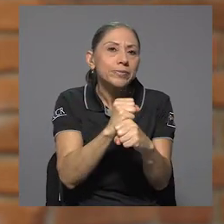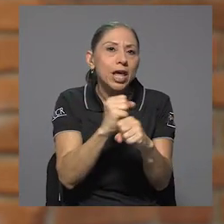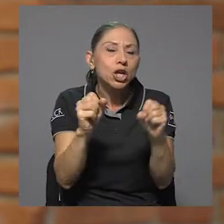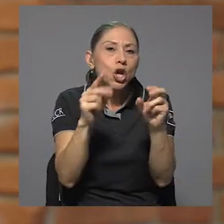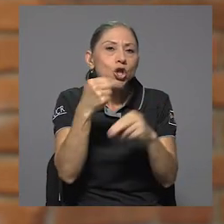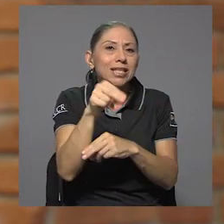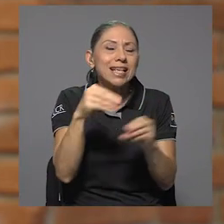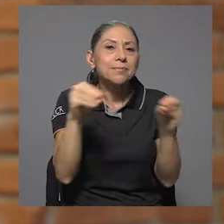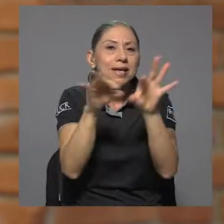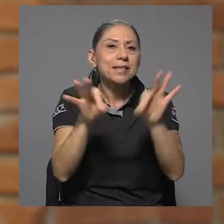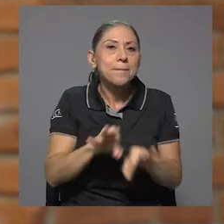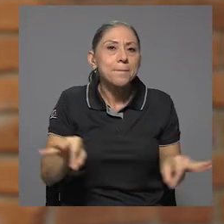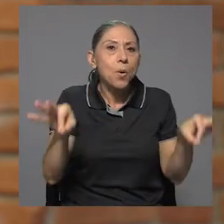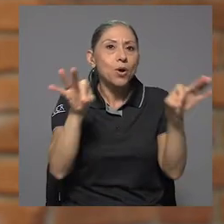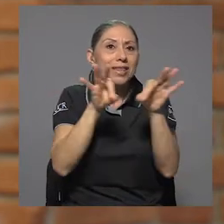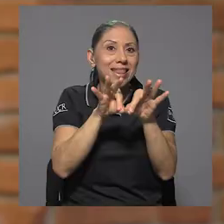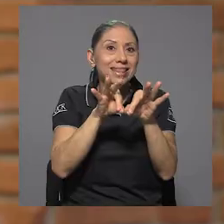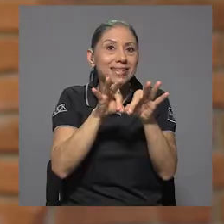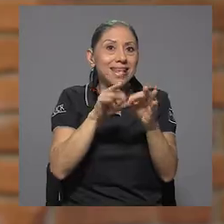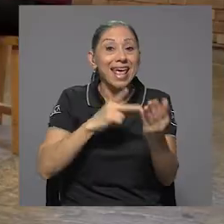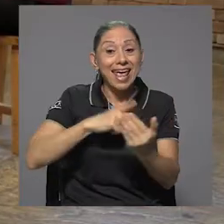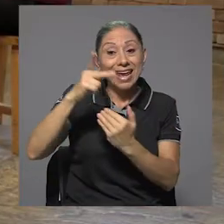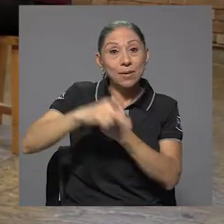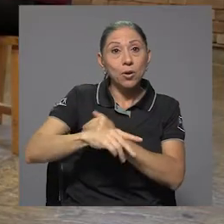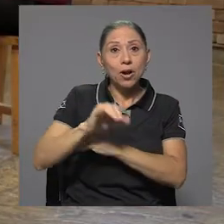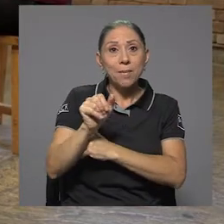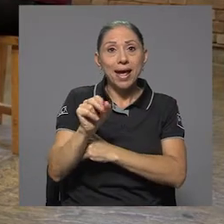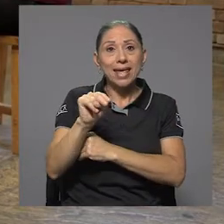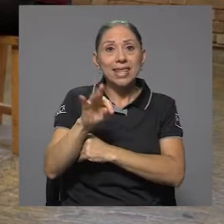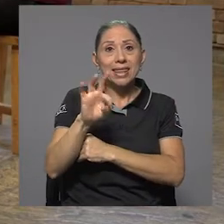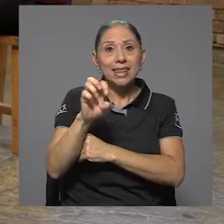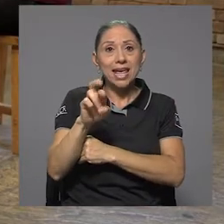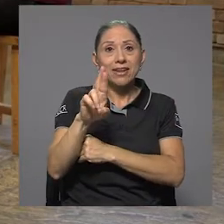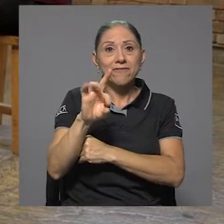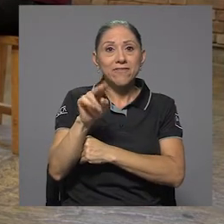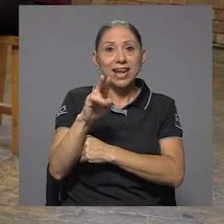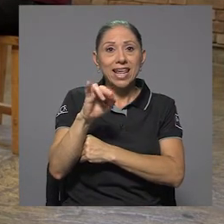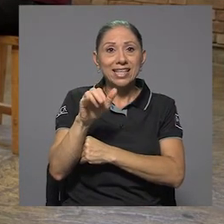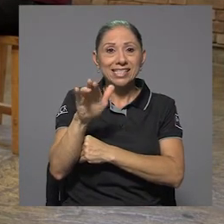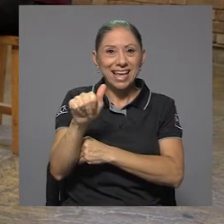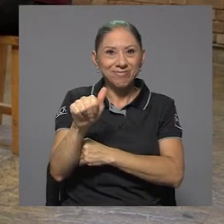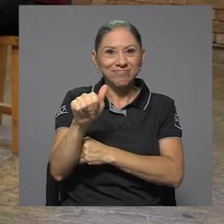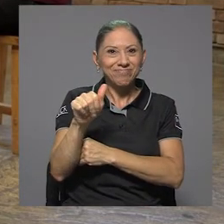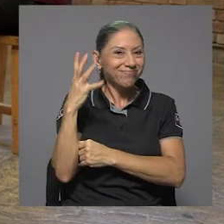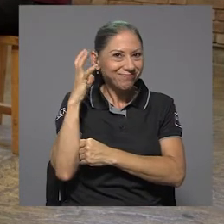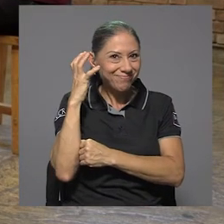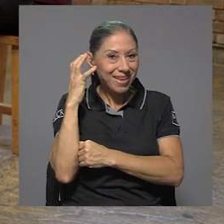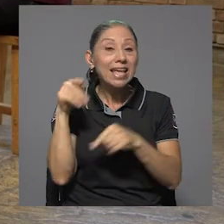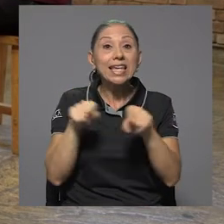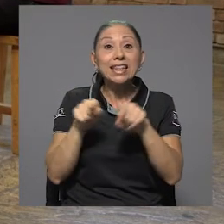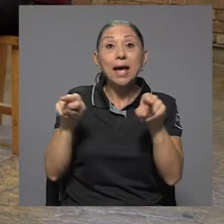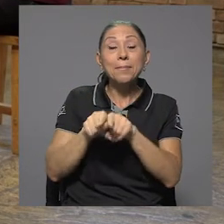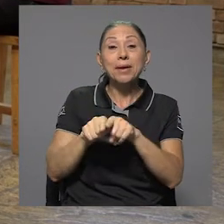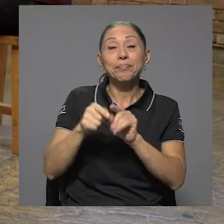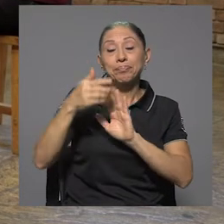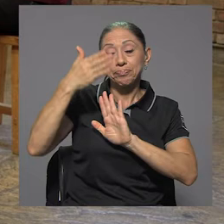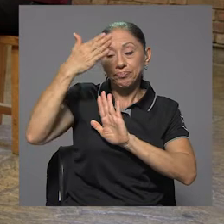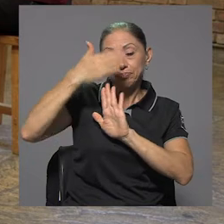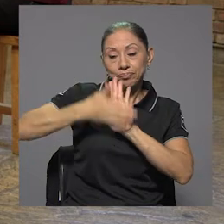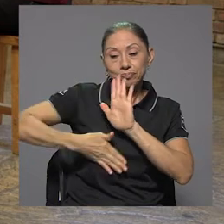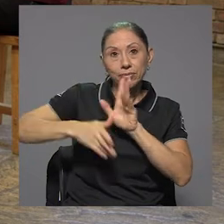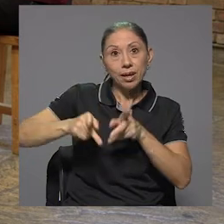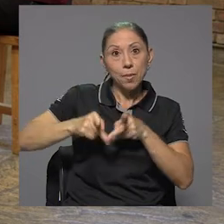importantes que se hayan tratado tanto en el programa Interferencia, que es de las radioemisoras, como la portada o el tema, digamos, semanal del